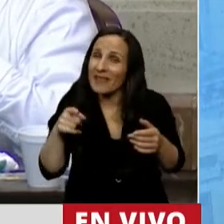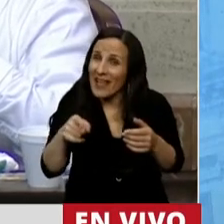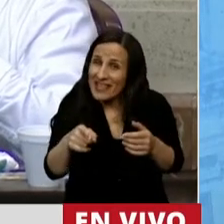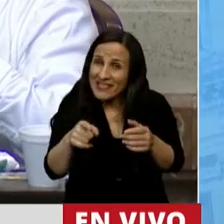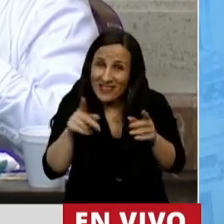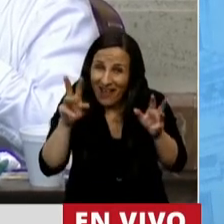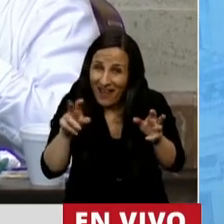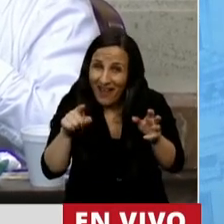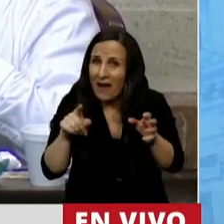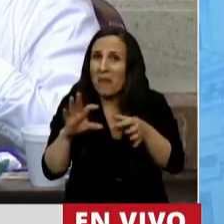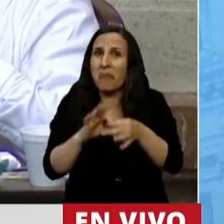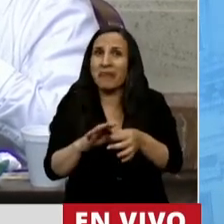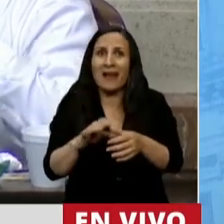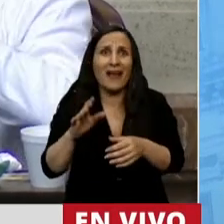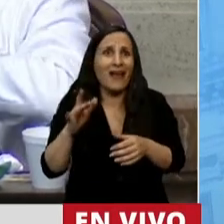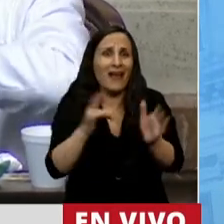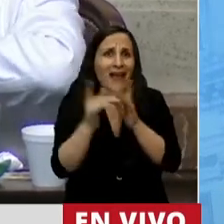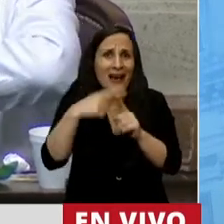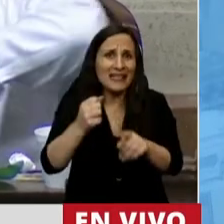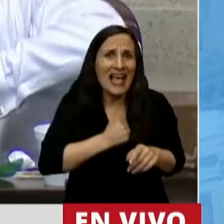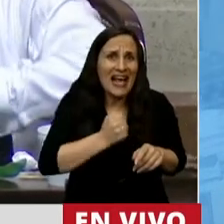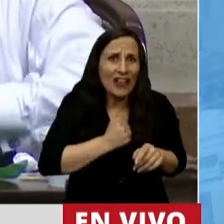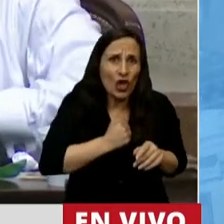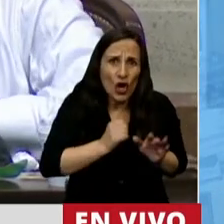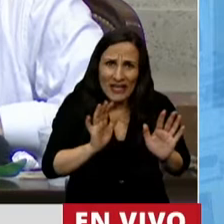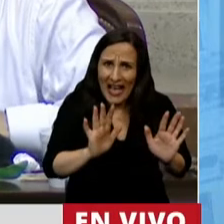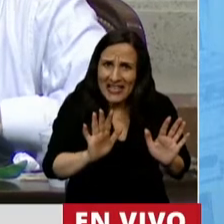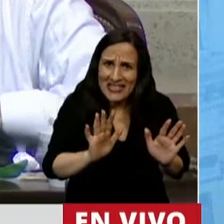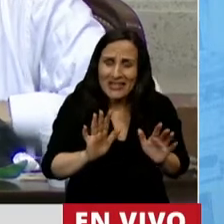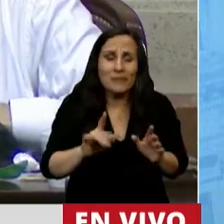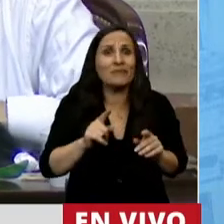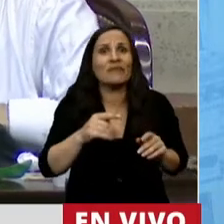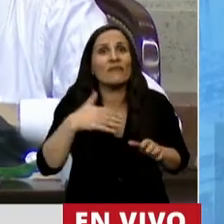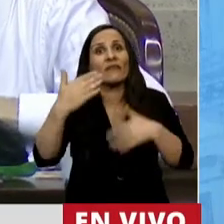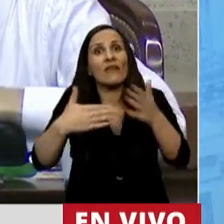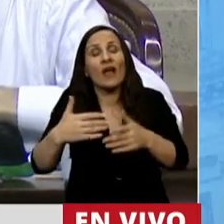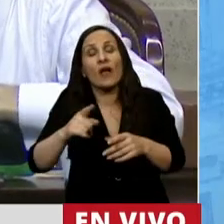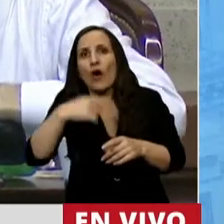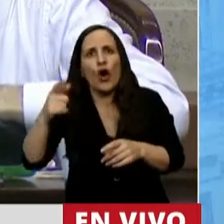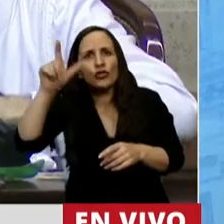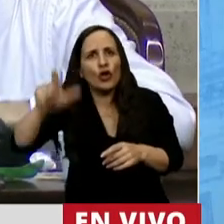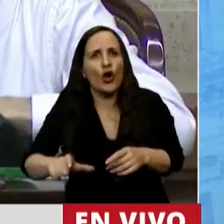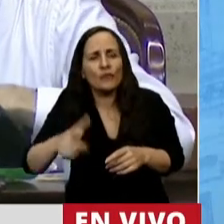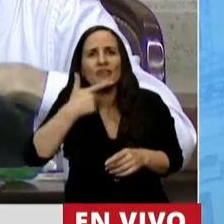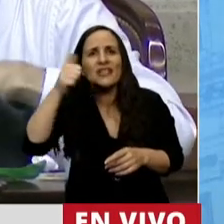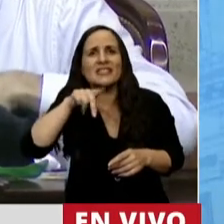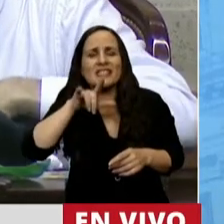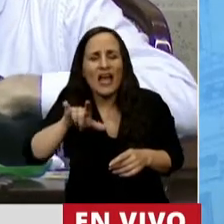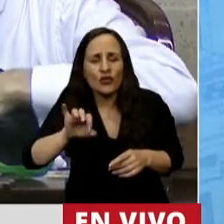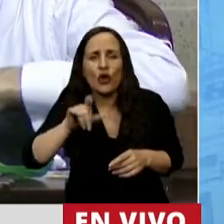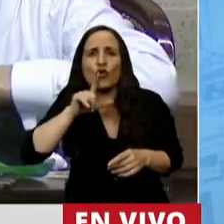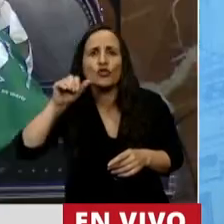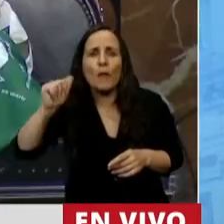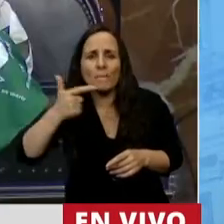Católica respecto del aborto hasta la aparición de santo Tomás de Aquino, quien en su obra suma